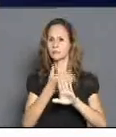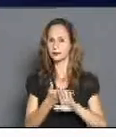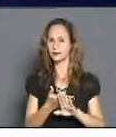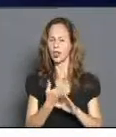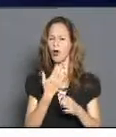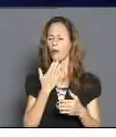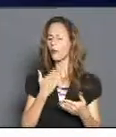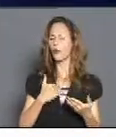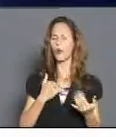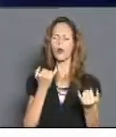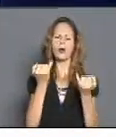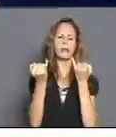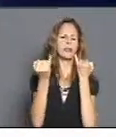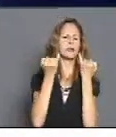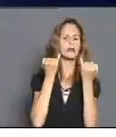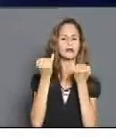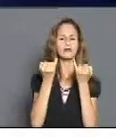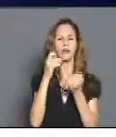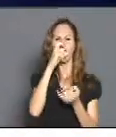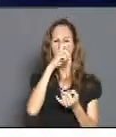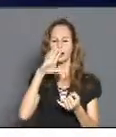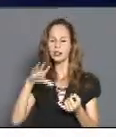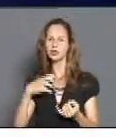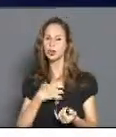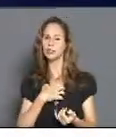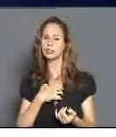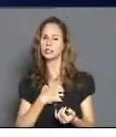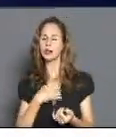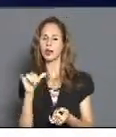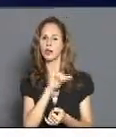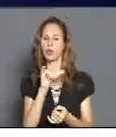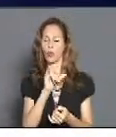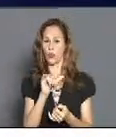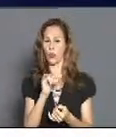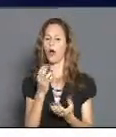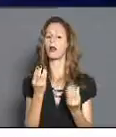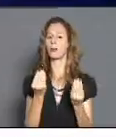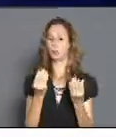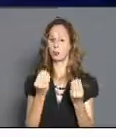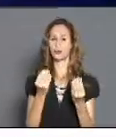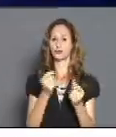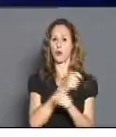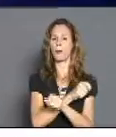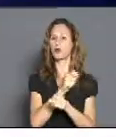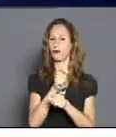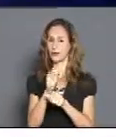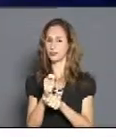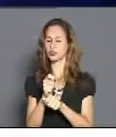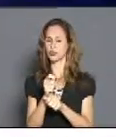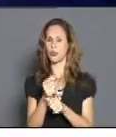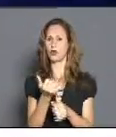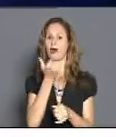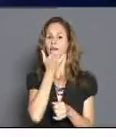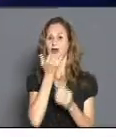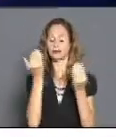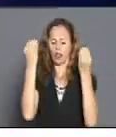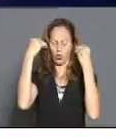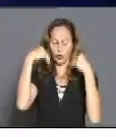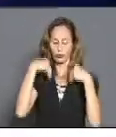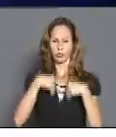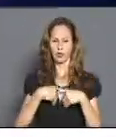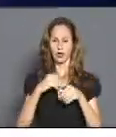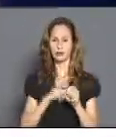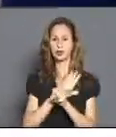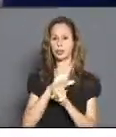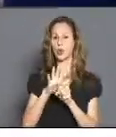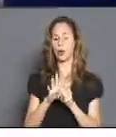cómo identificar a estos niños, también a nuestros docentes, porque tenemos unos cuantos docentes convalescientes dentro de nuestras